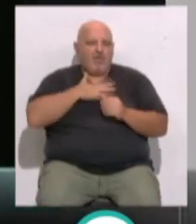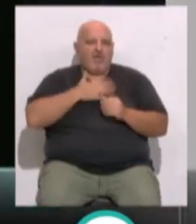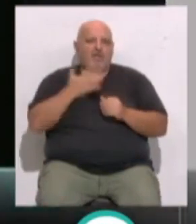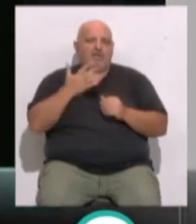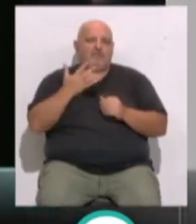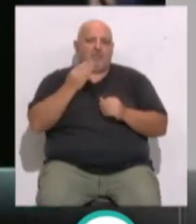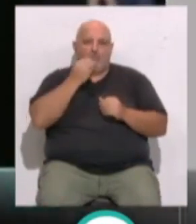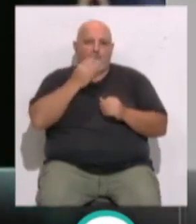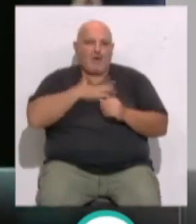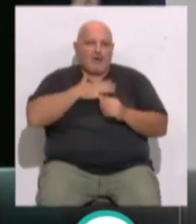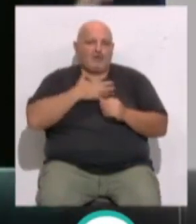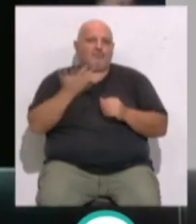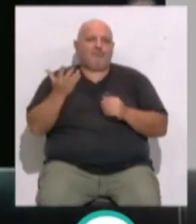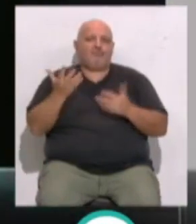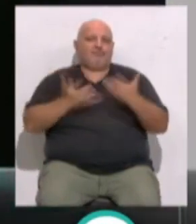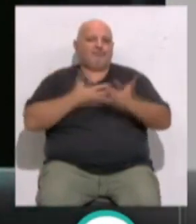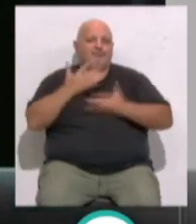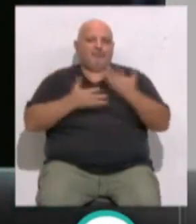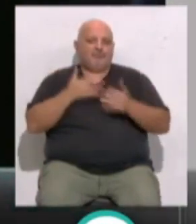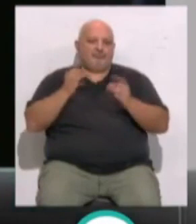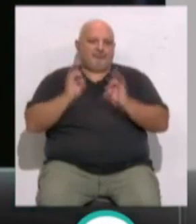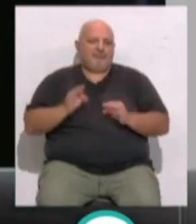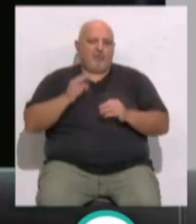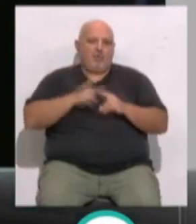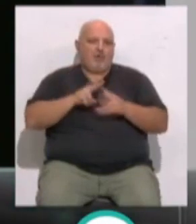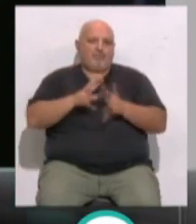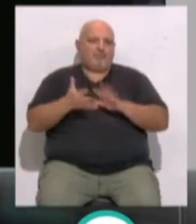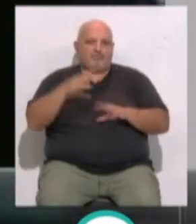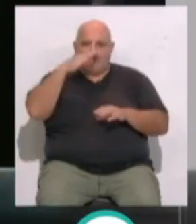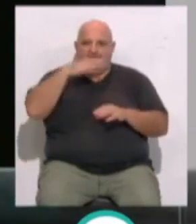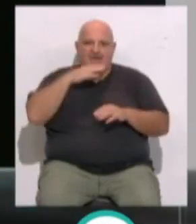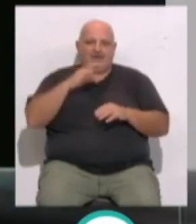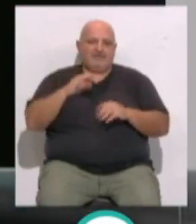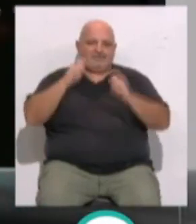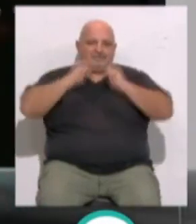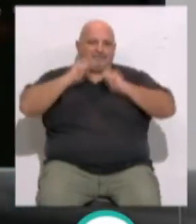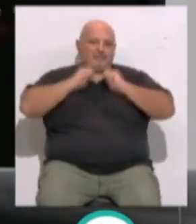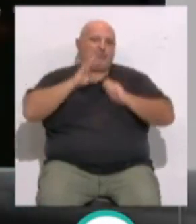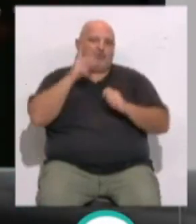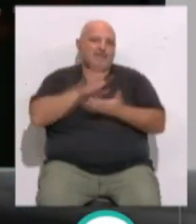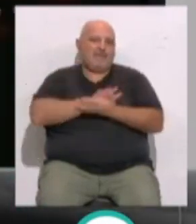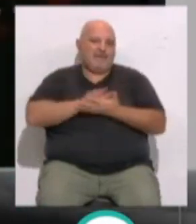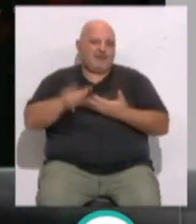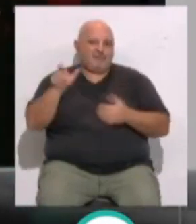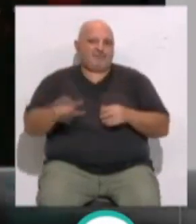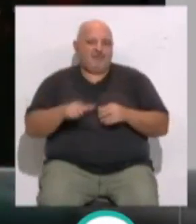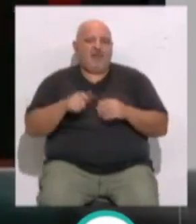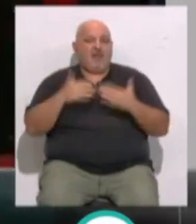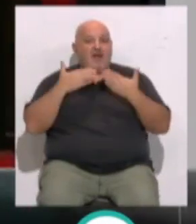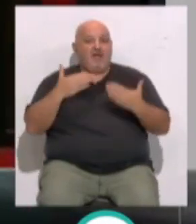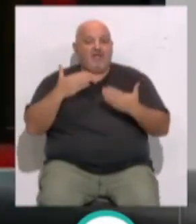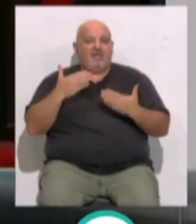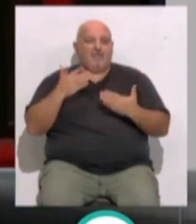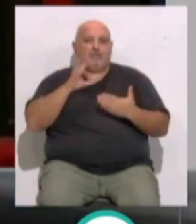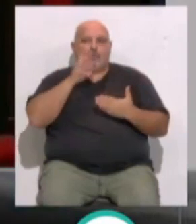humildad, y como un verdadero padre, pues, al que se le llora y al que se le echa de menos. En este momento damos gracias a